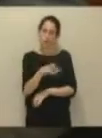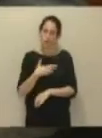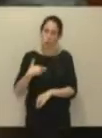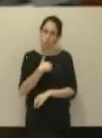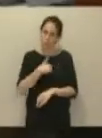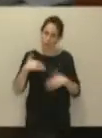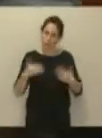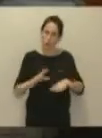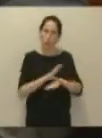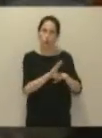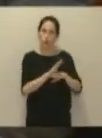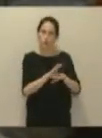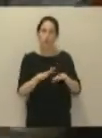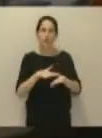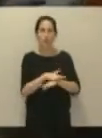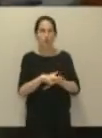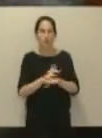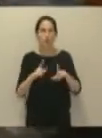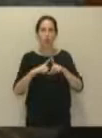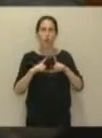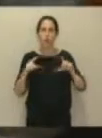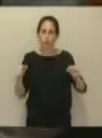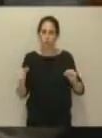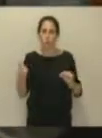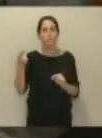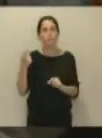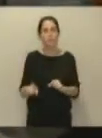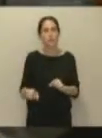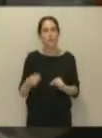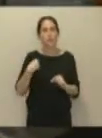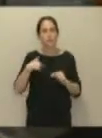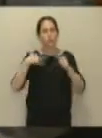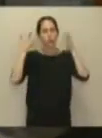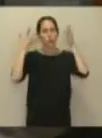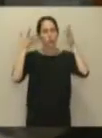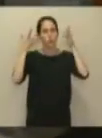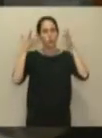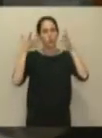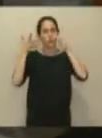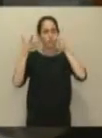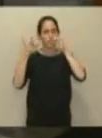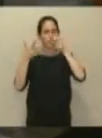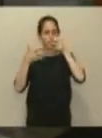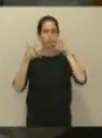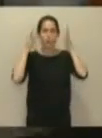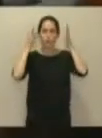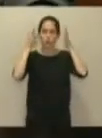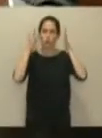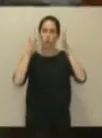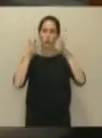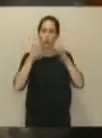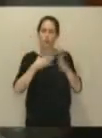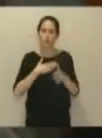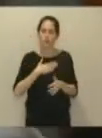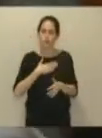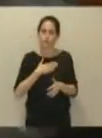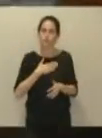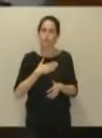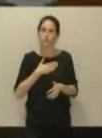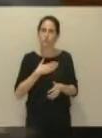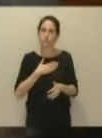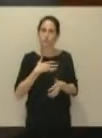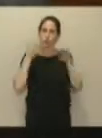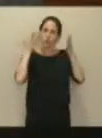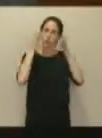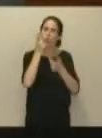la consejería, el gobierno de Asturias, como el propio consejo asesor, el